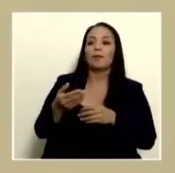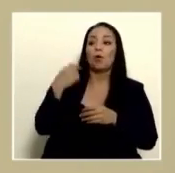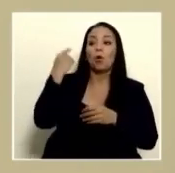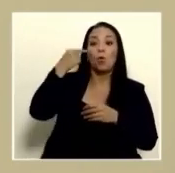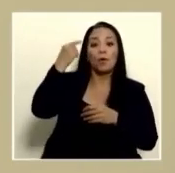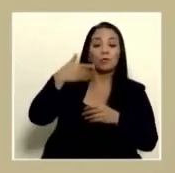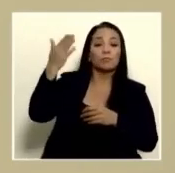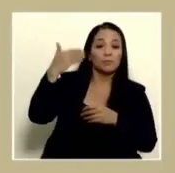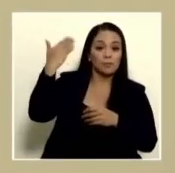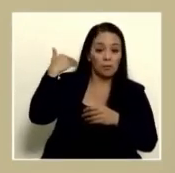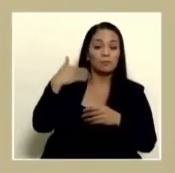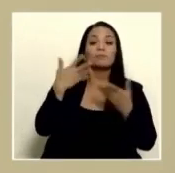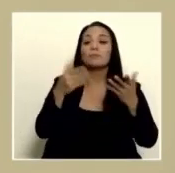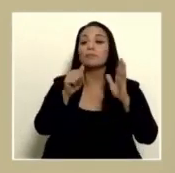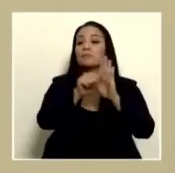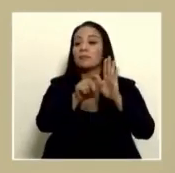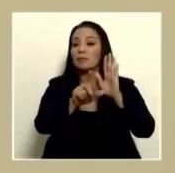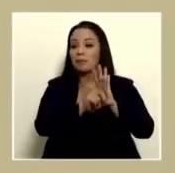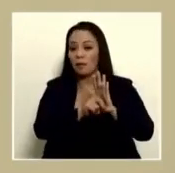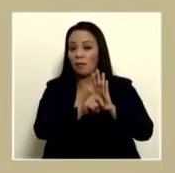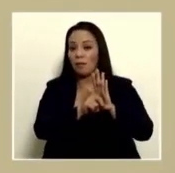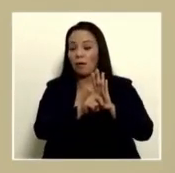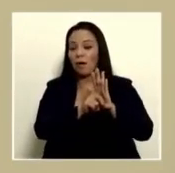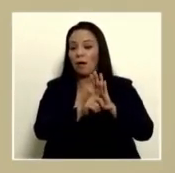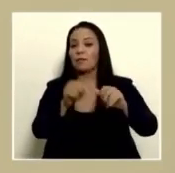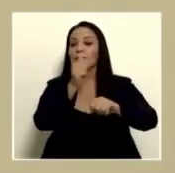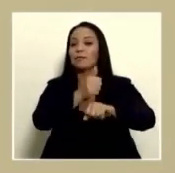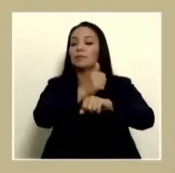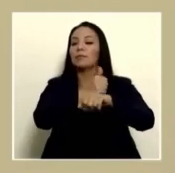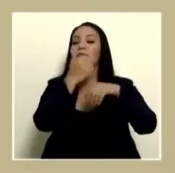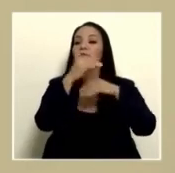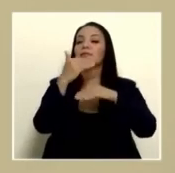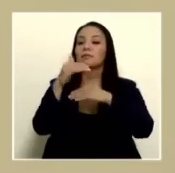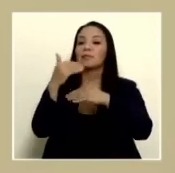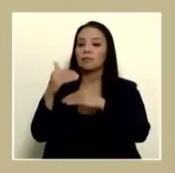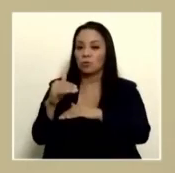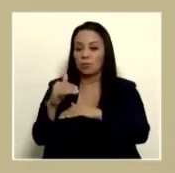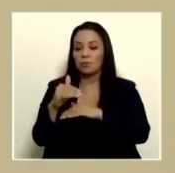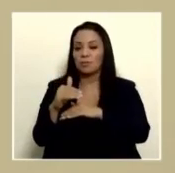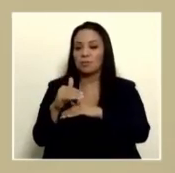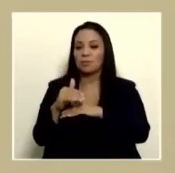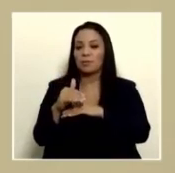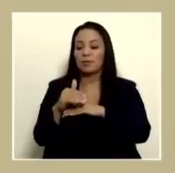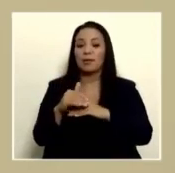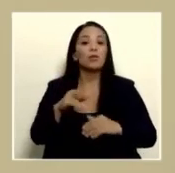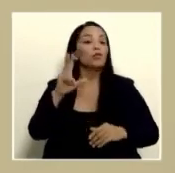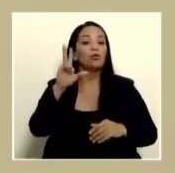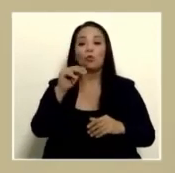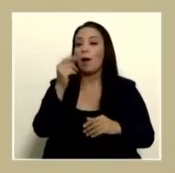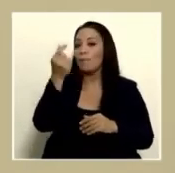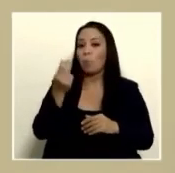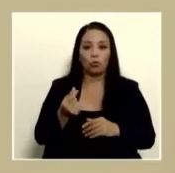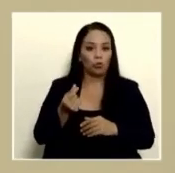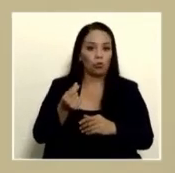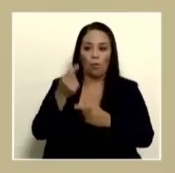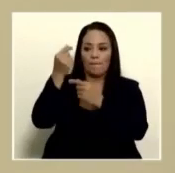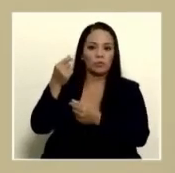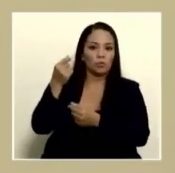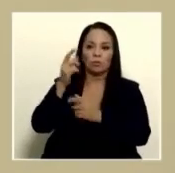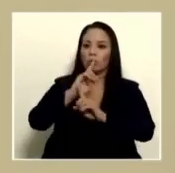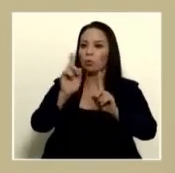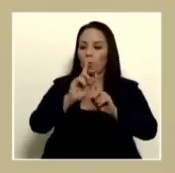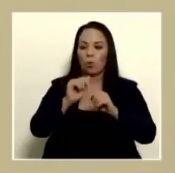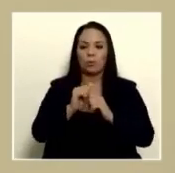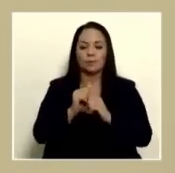la asamblea legislativa le puso restricciones a no el monto del presupuesto sino